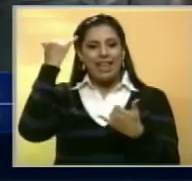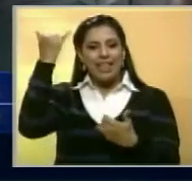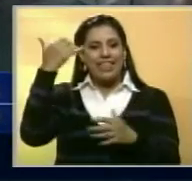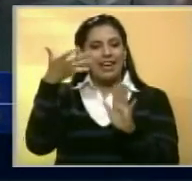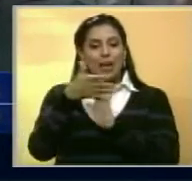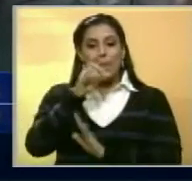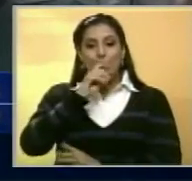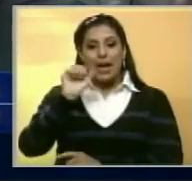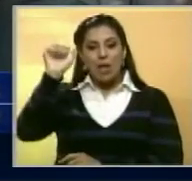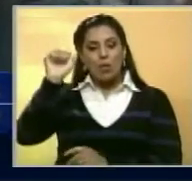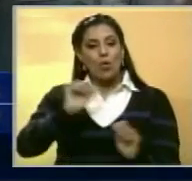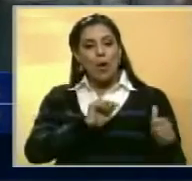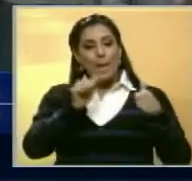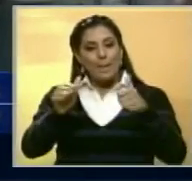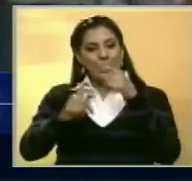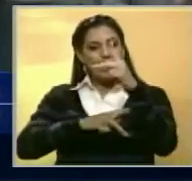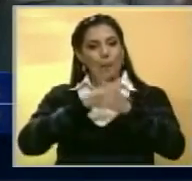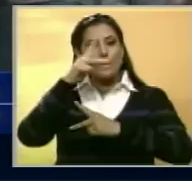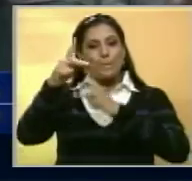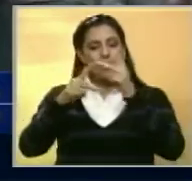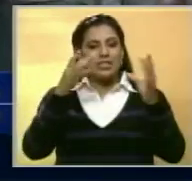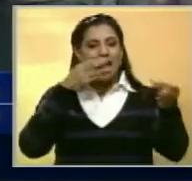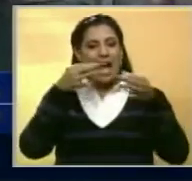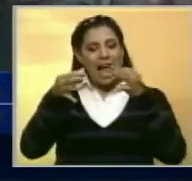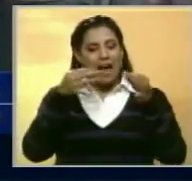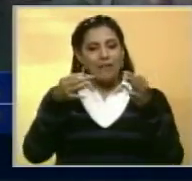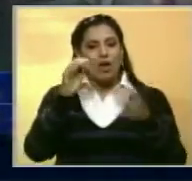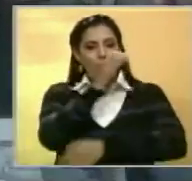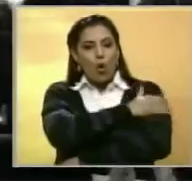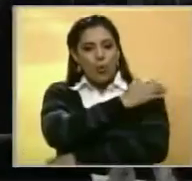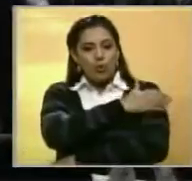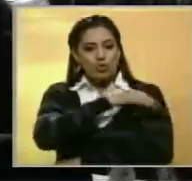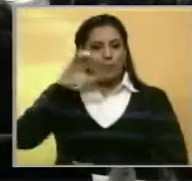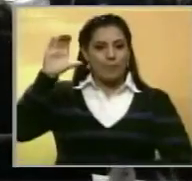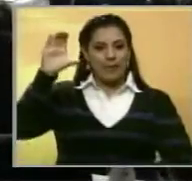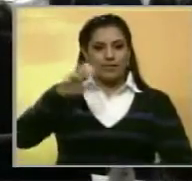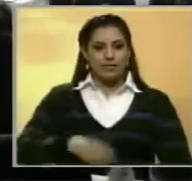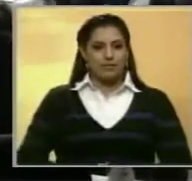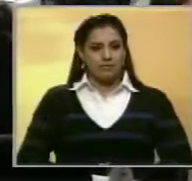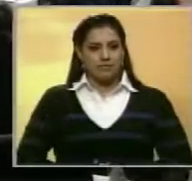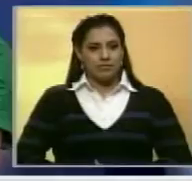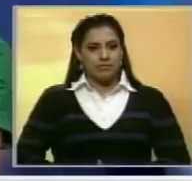presidente Nicolás Maduro de iniciar los procesos de diálogo con la oposición del país.